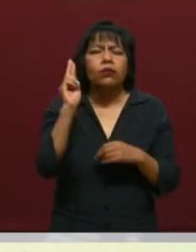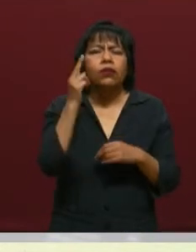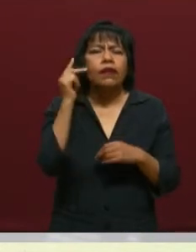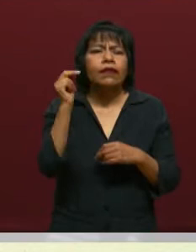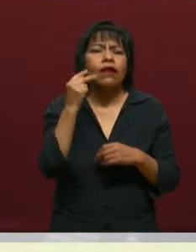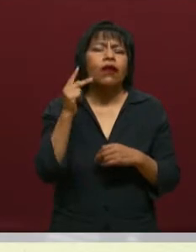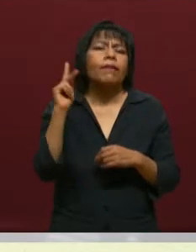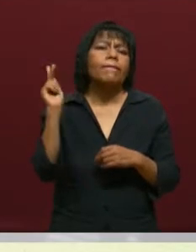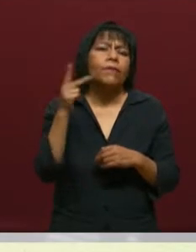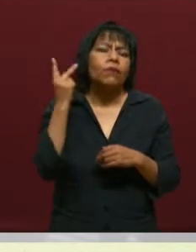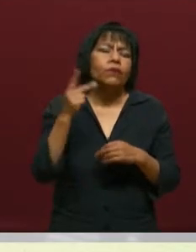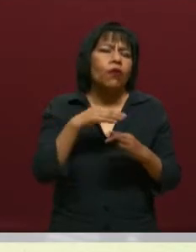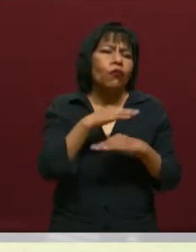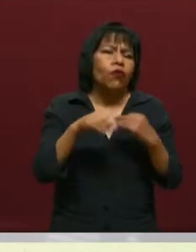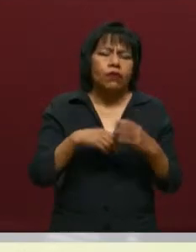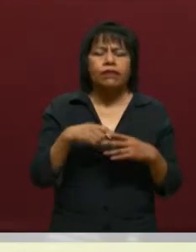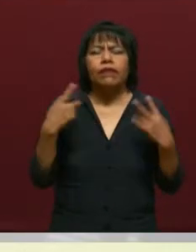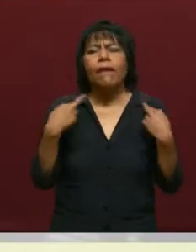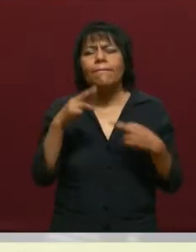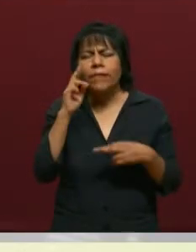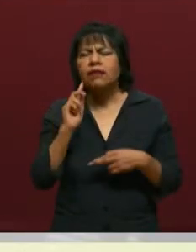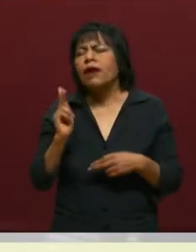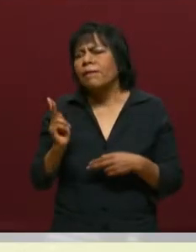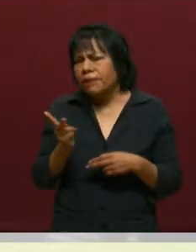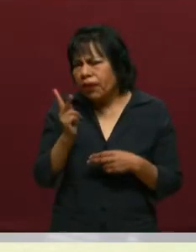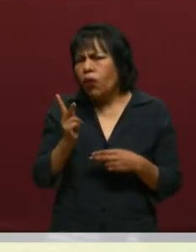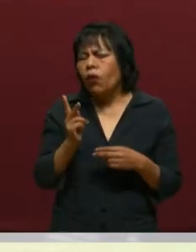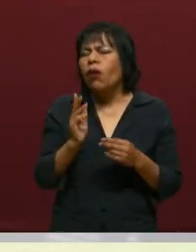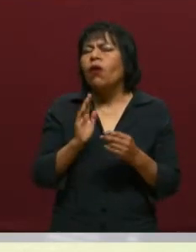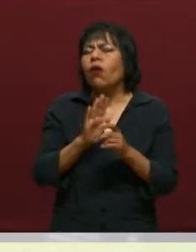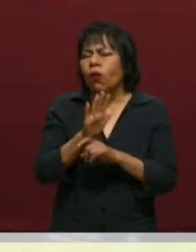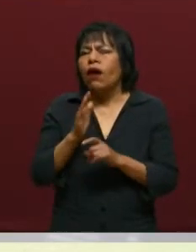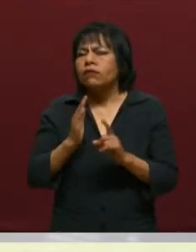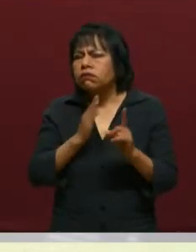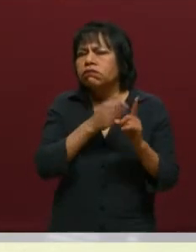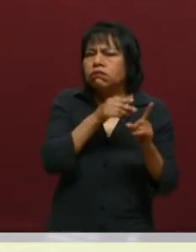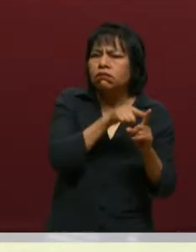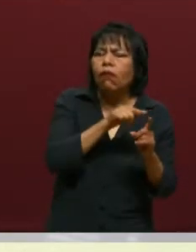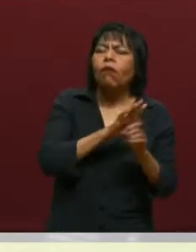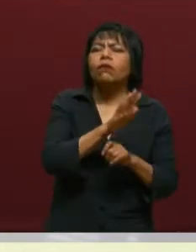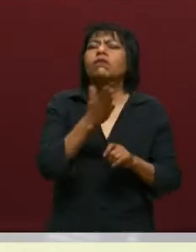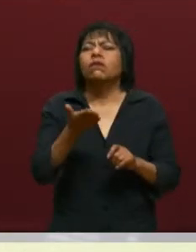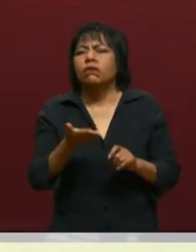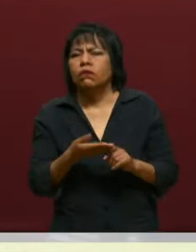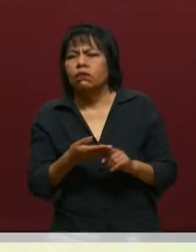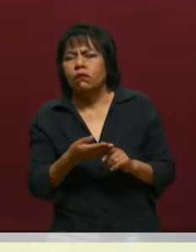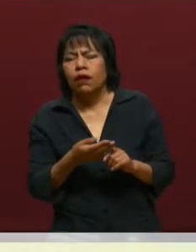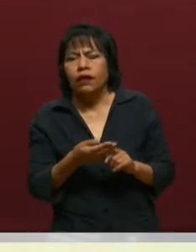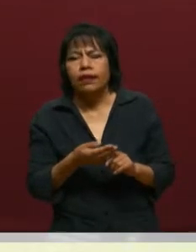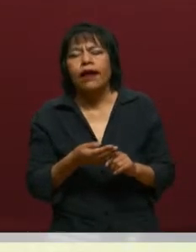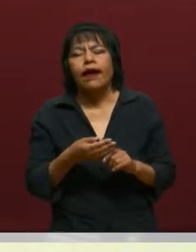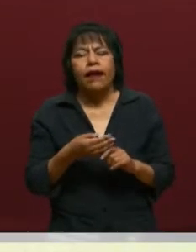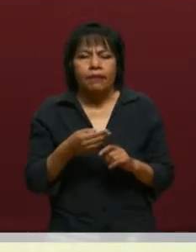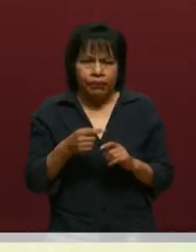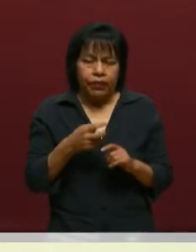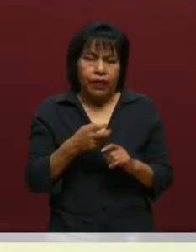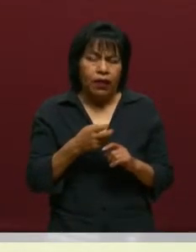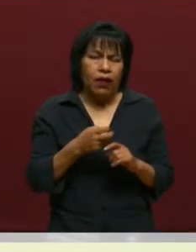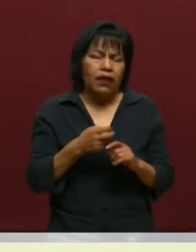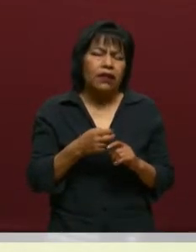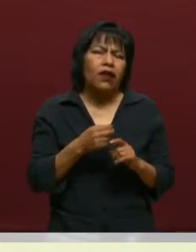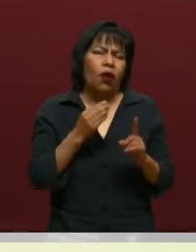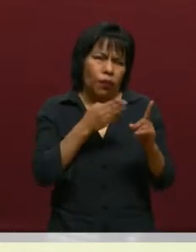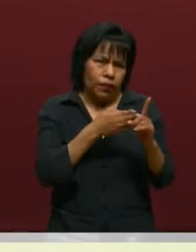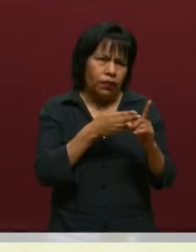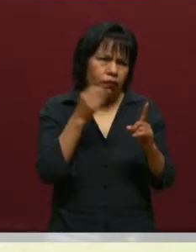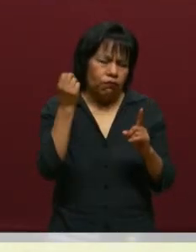politécnicas. Maestra, ¿cuál es el objetivo, el objetivo de este foro? Bueno, pues el objetivo de